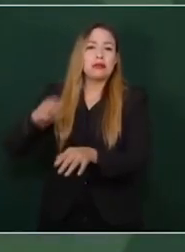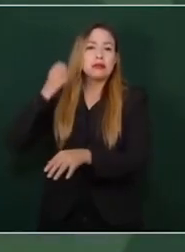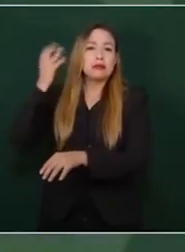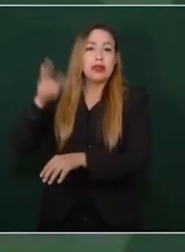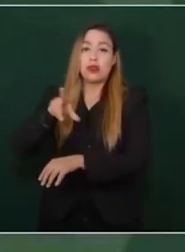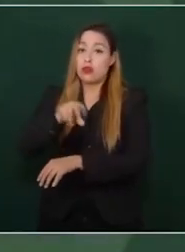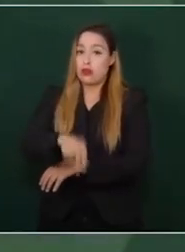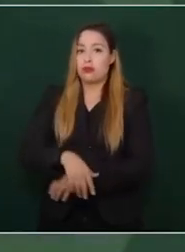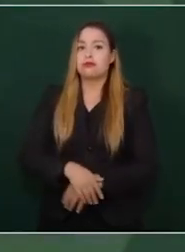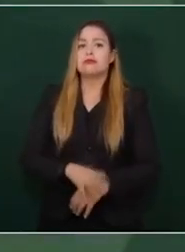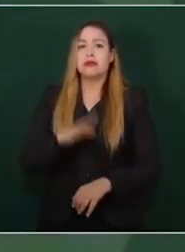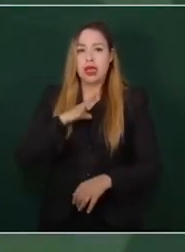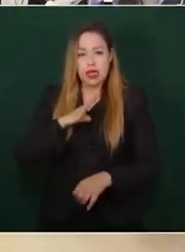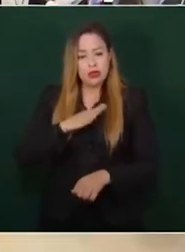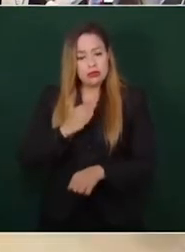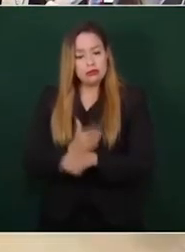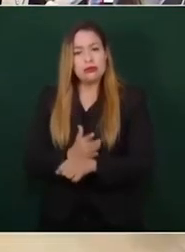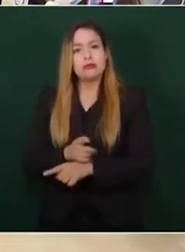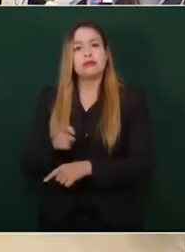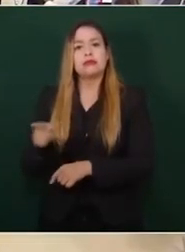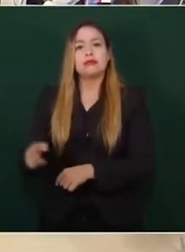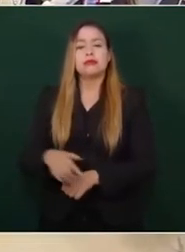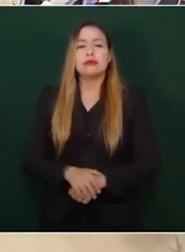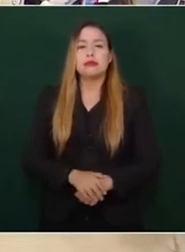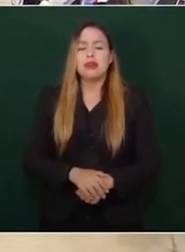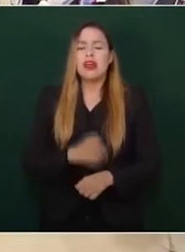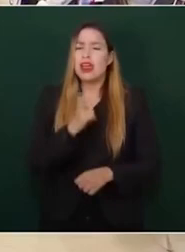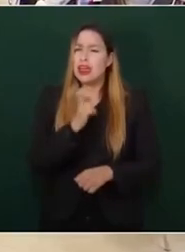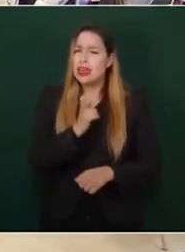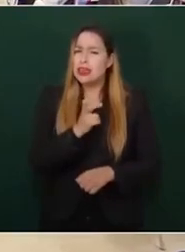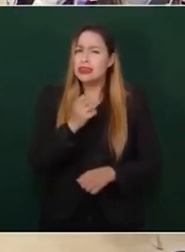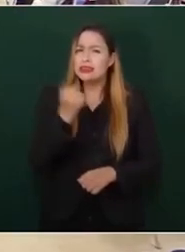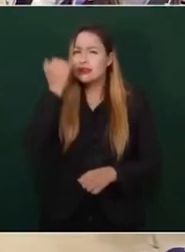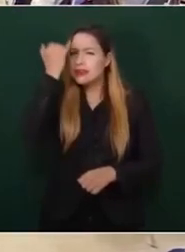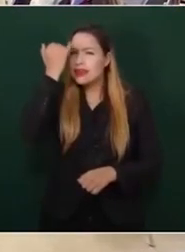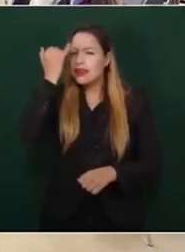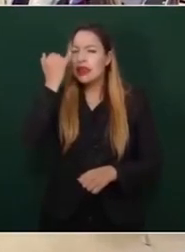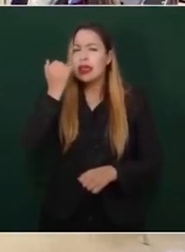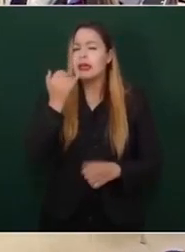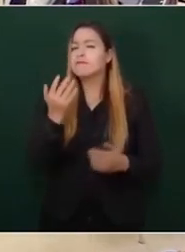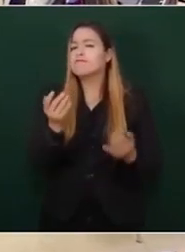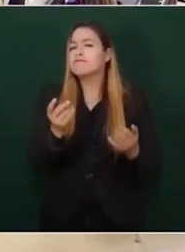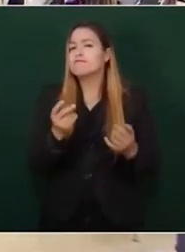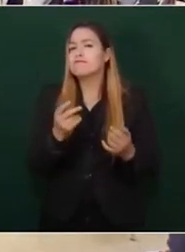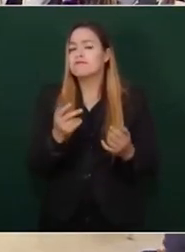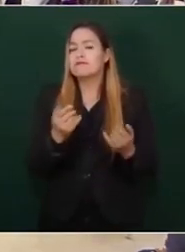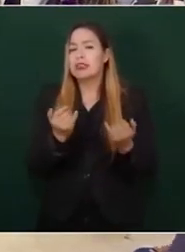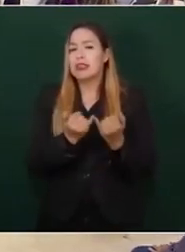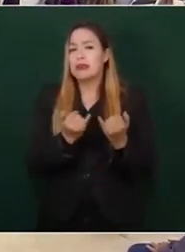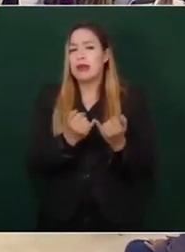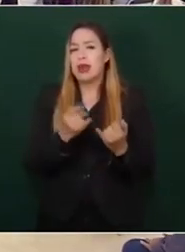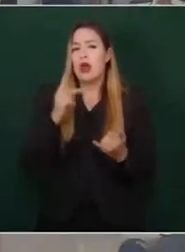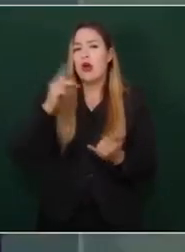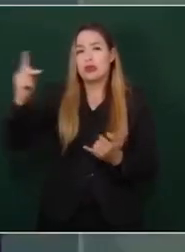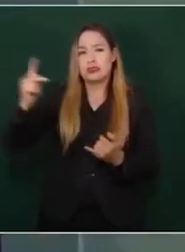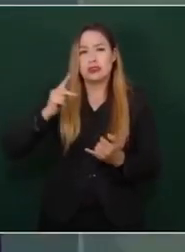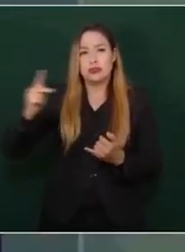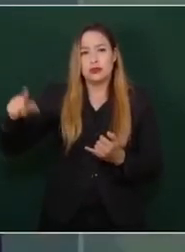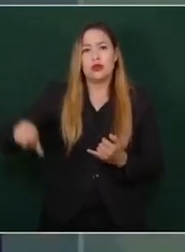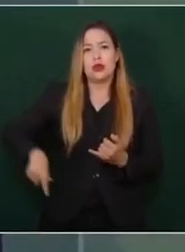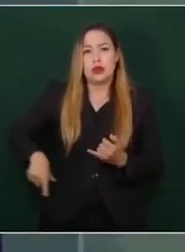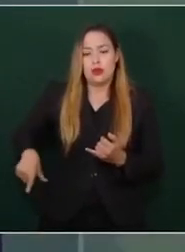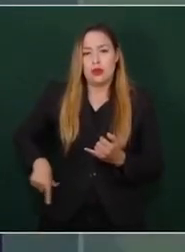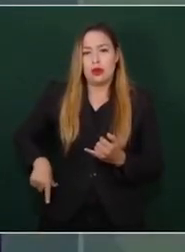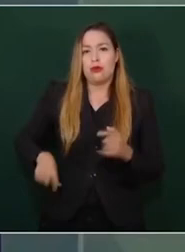en eso coincidimos con el gobernador y con las autoridades de Nuevo